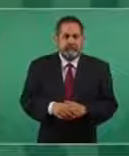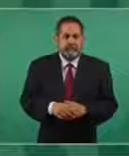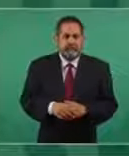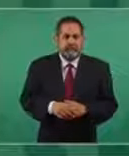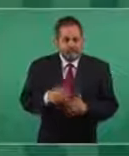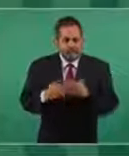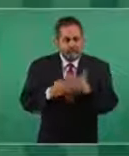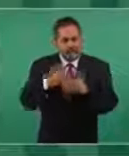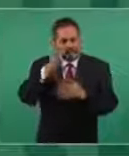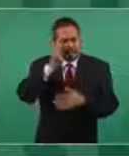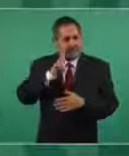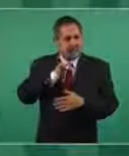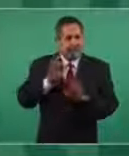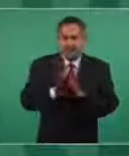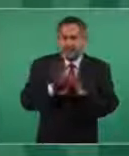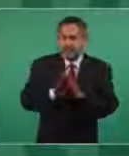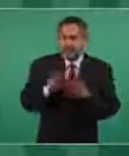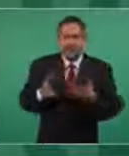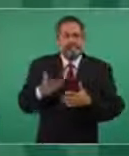Vamos a buscar la forma